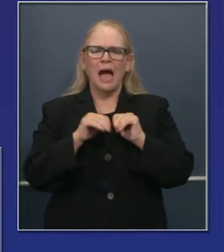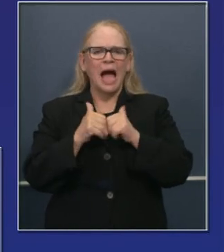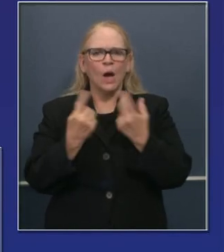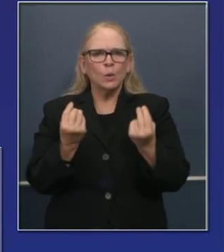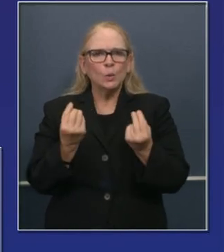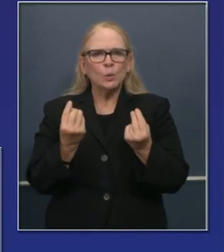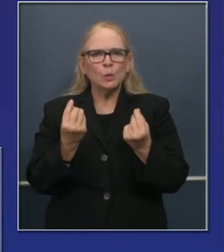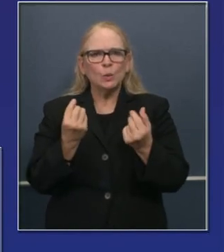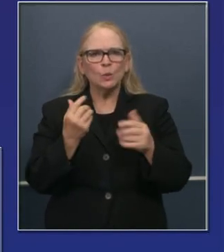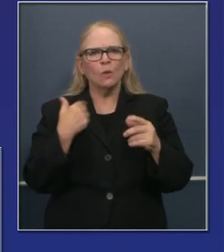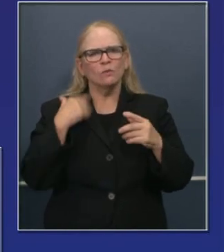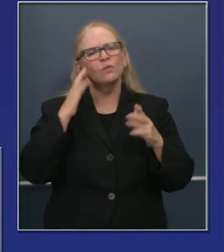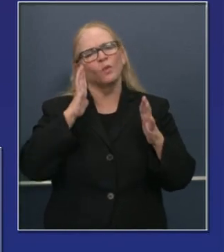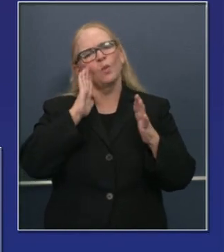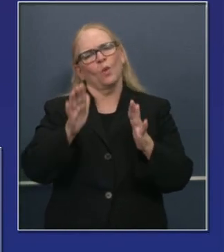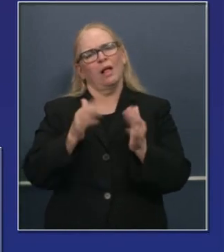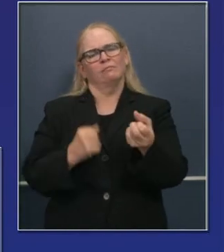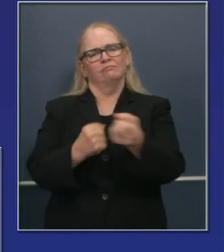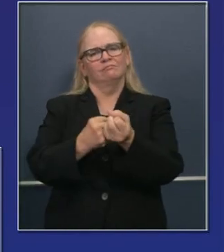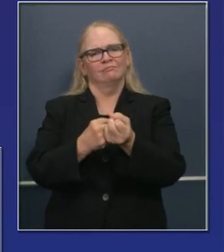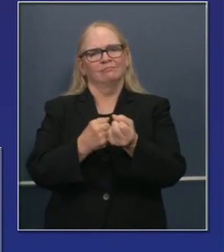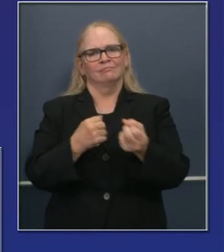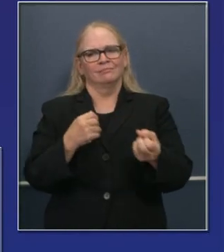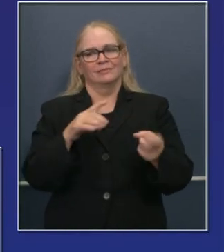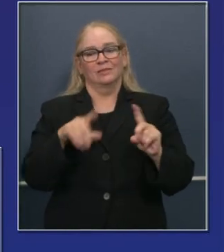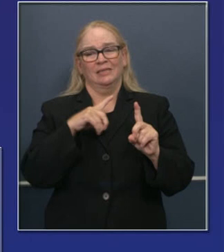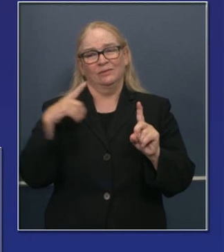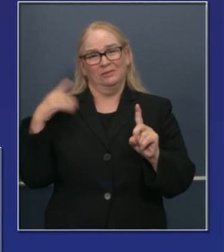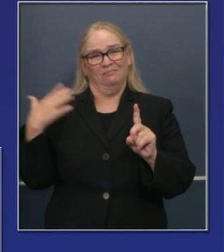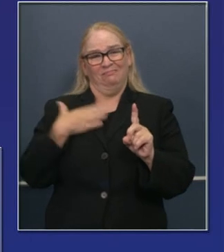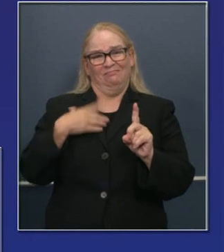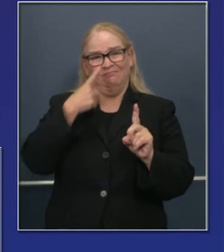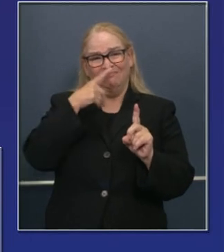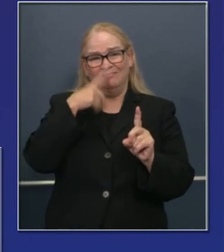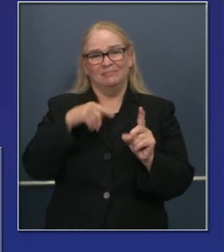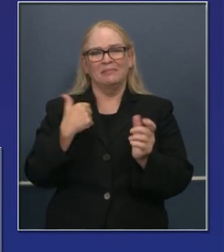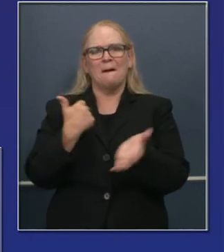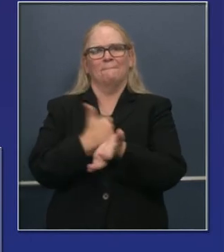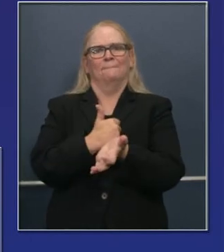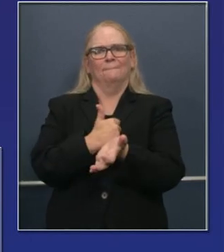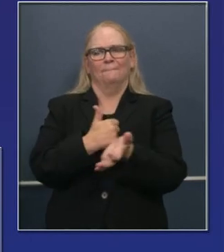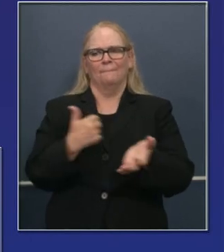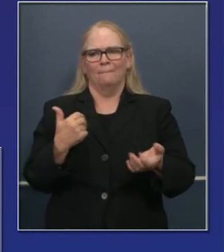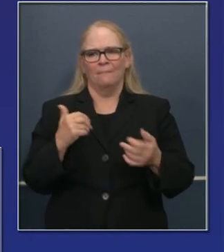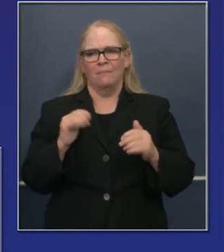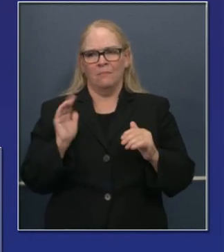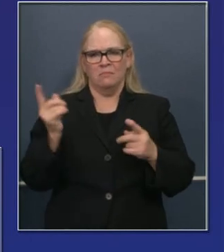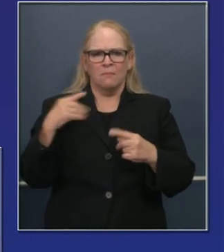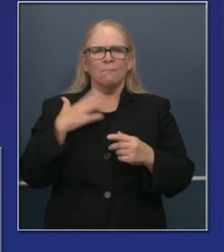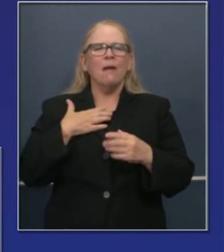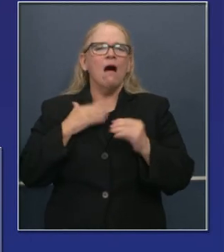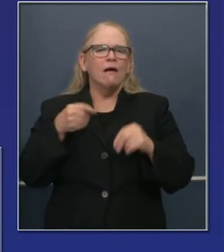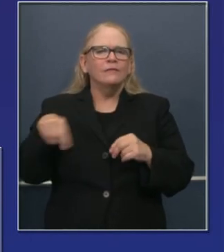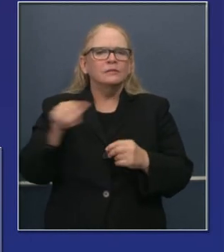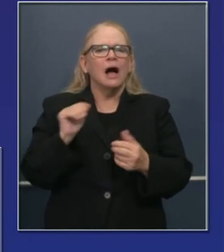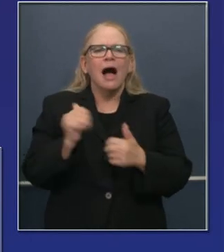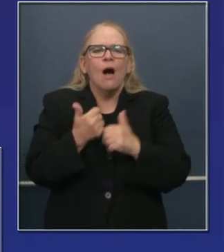colaborativa para llegar a un lugar en que colectivamente se puedan legislar estas